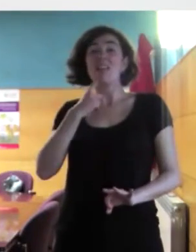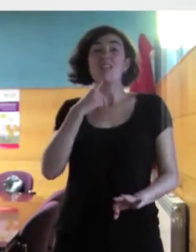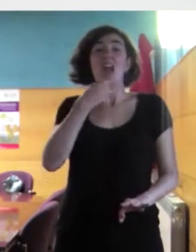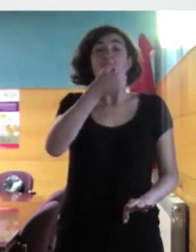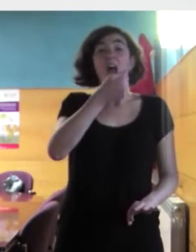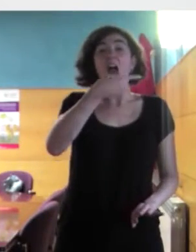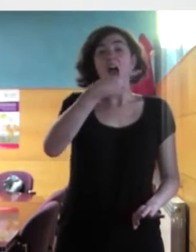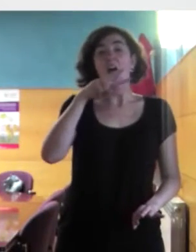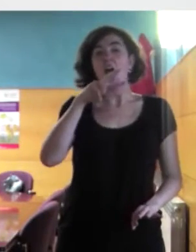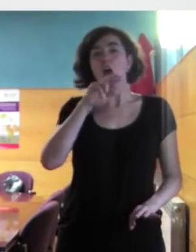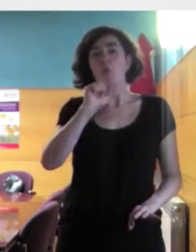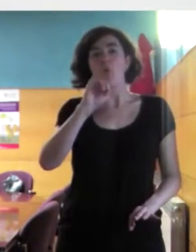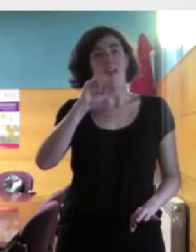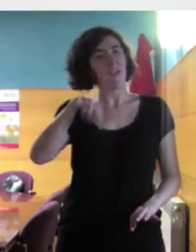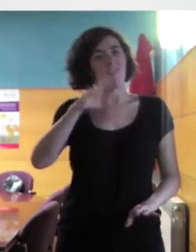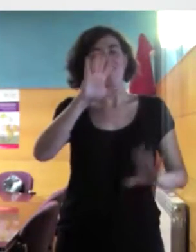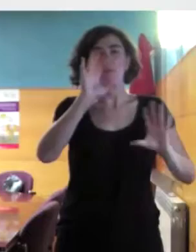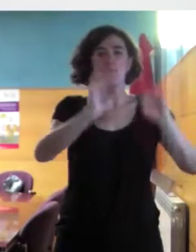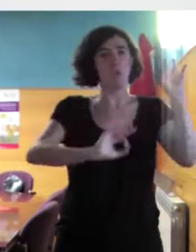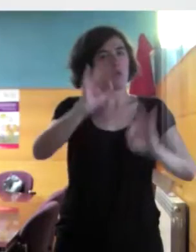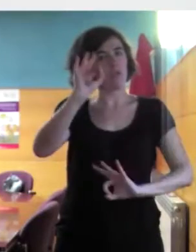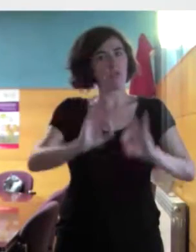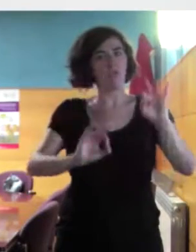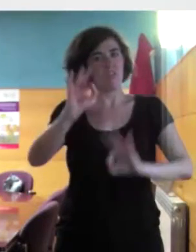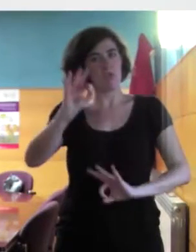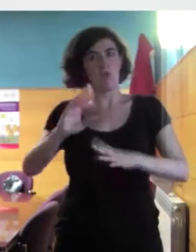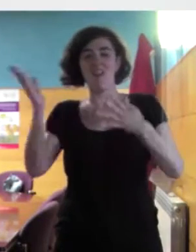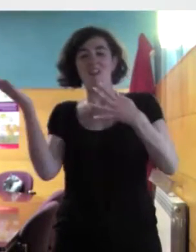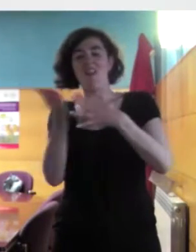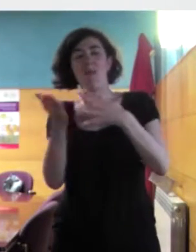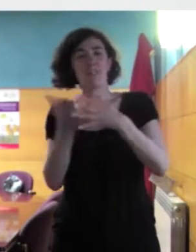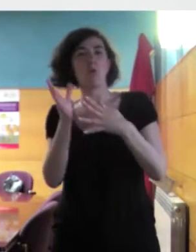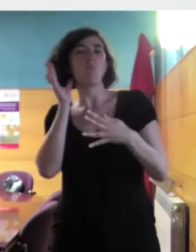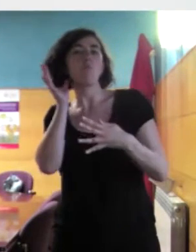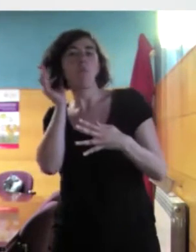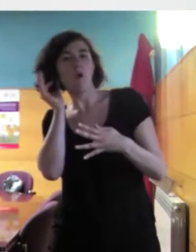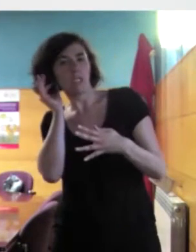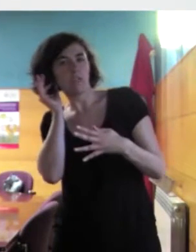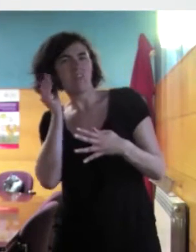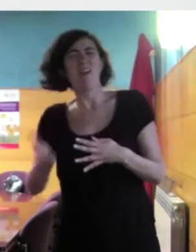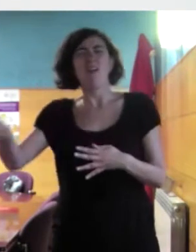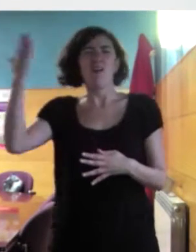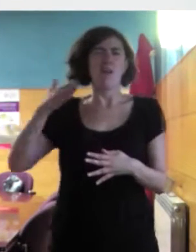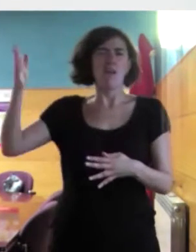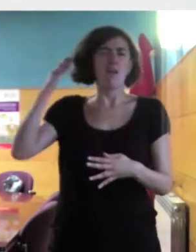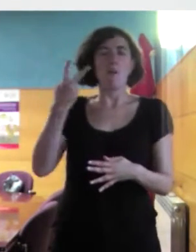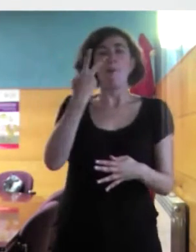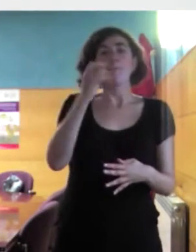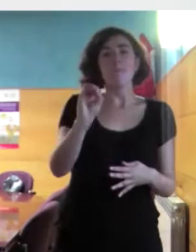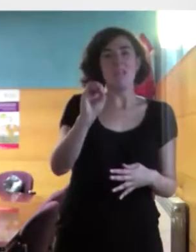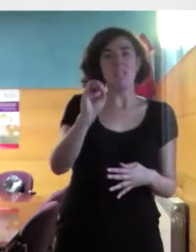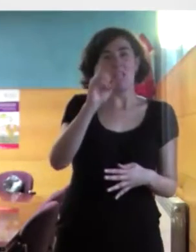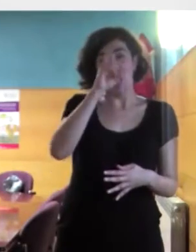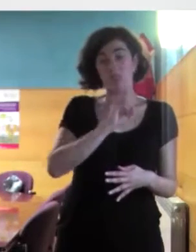en Álava, del cual, de este número, la mitad son mujeres, hace 20 años no llegaba al